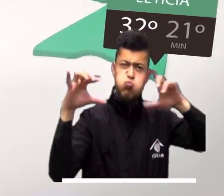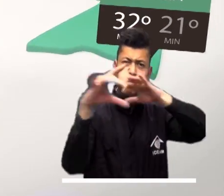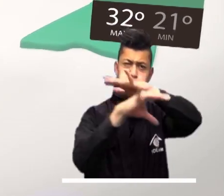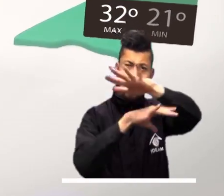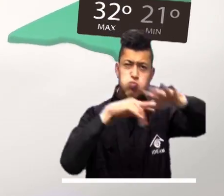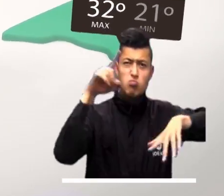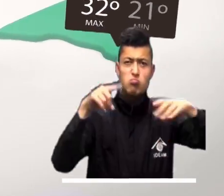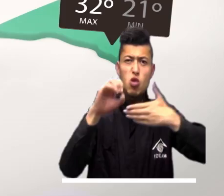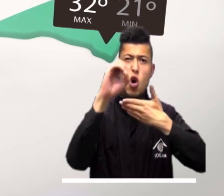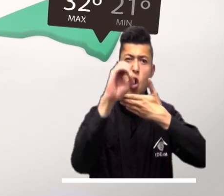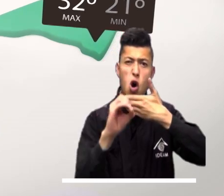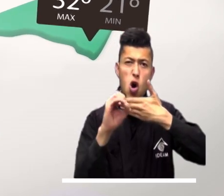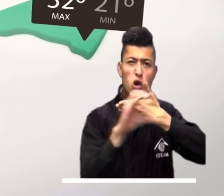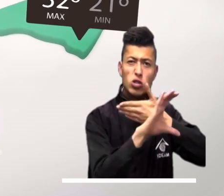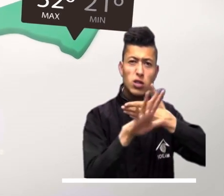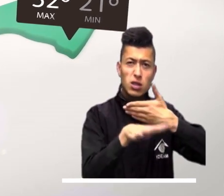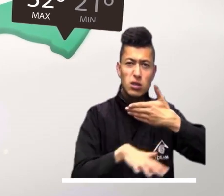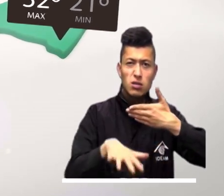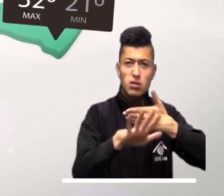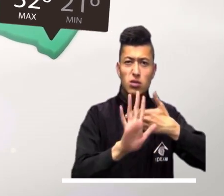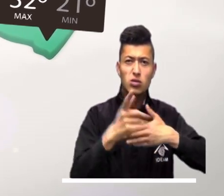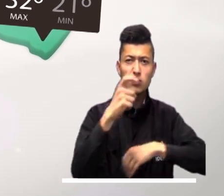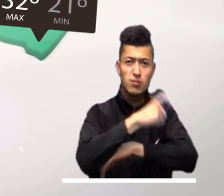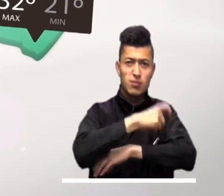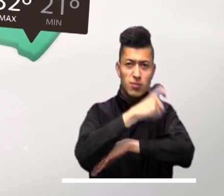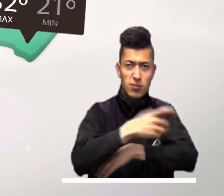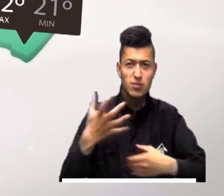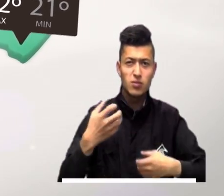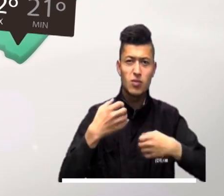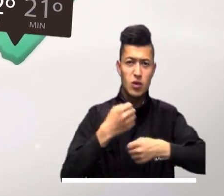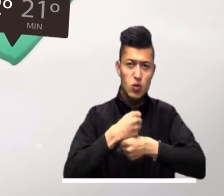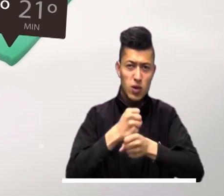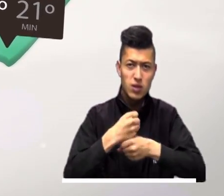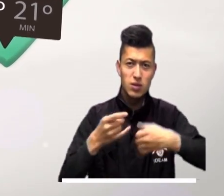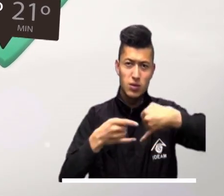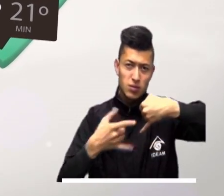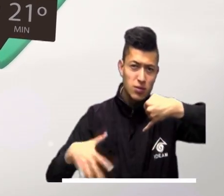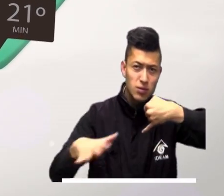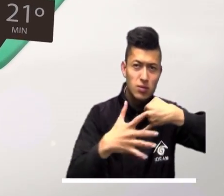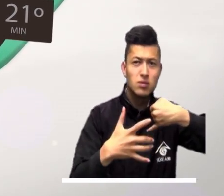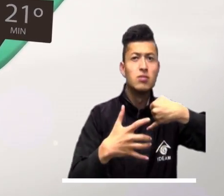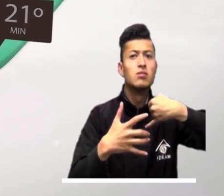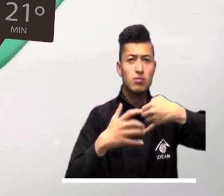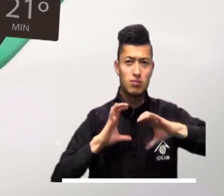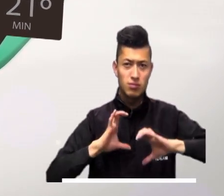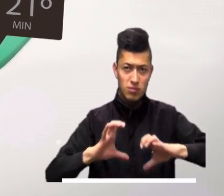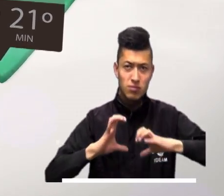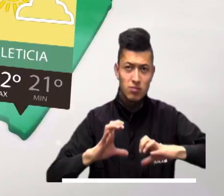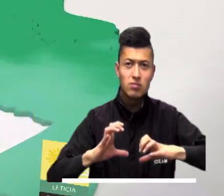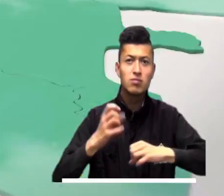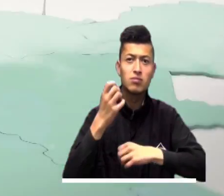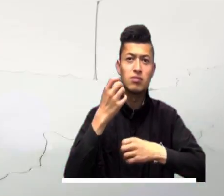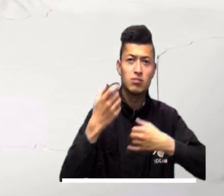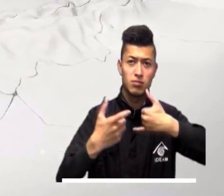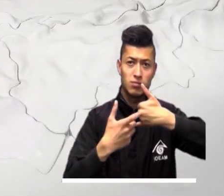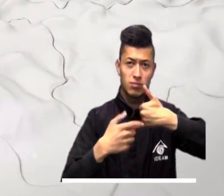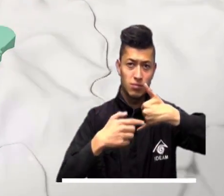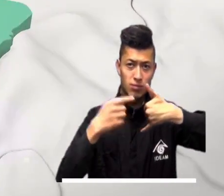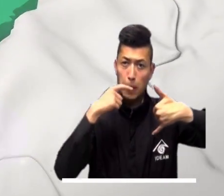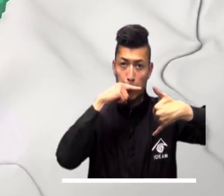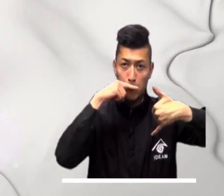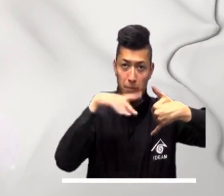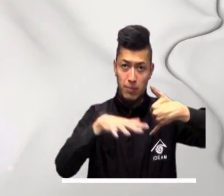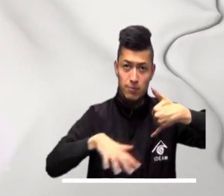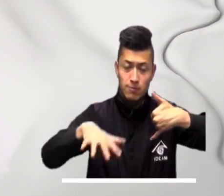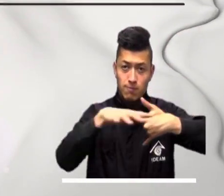variada intensidad podrían caer sobre el occidente de Putumayo, Guaviare, Guainía, Caquetá, Bautés y Amazonas. La